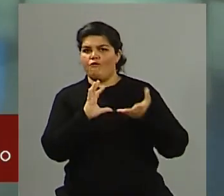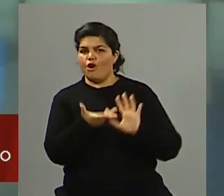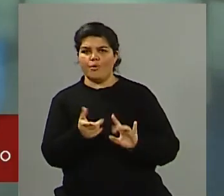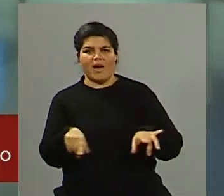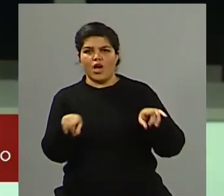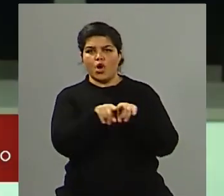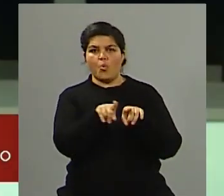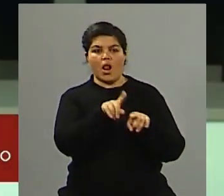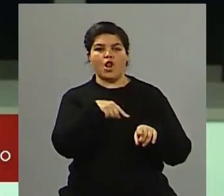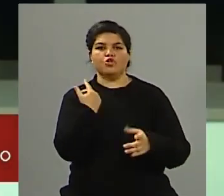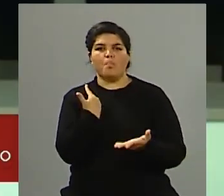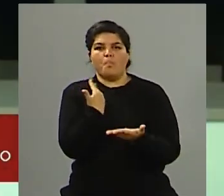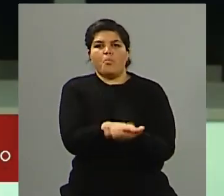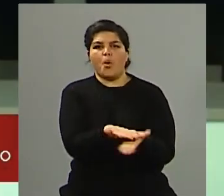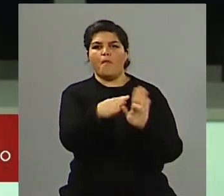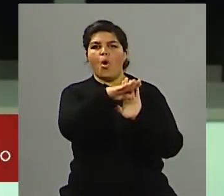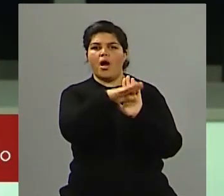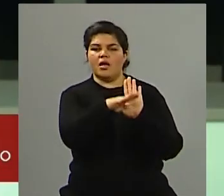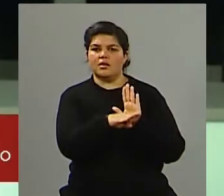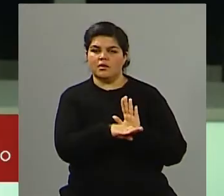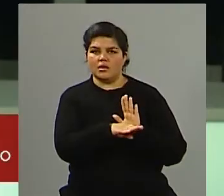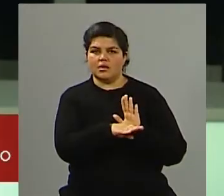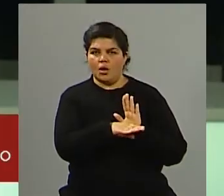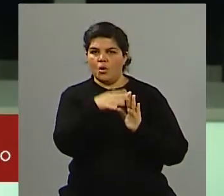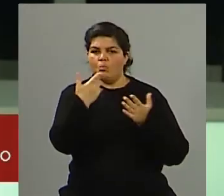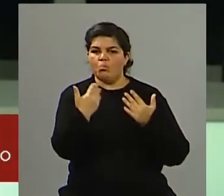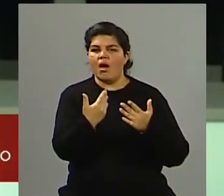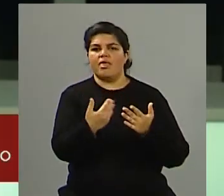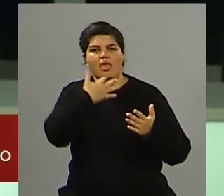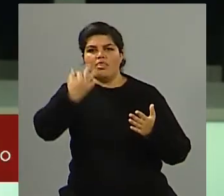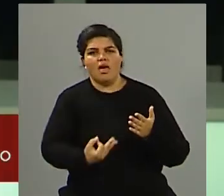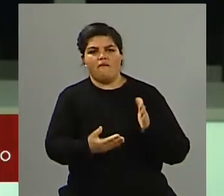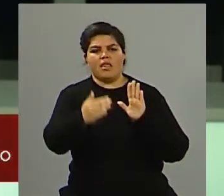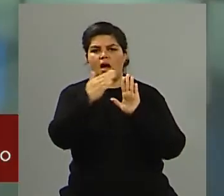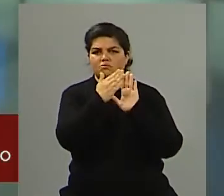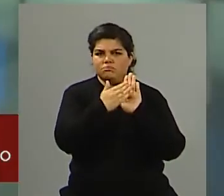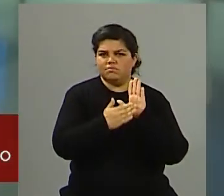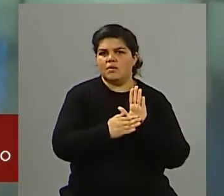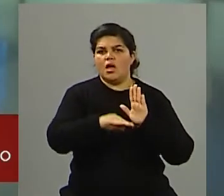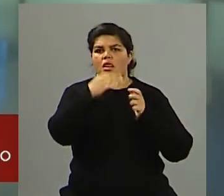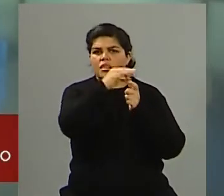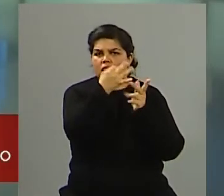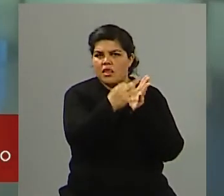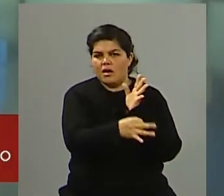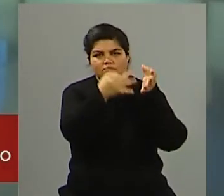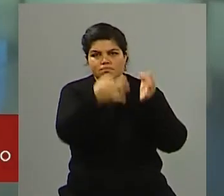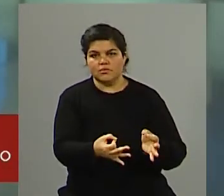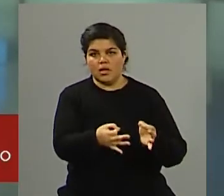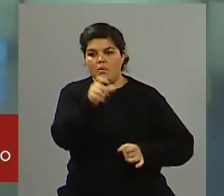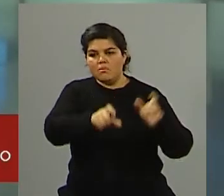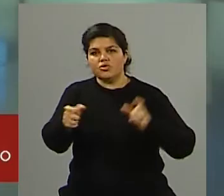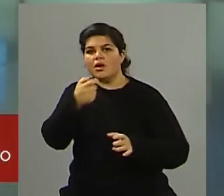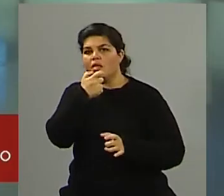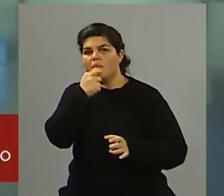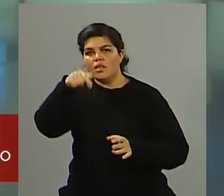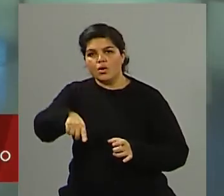candidatos de propuestas, candidatos de certezas, de charlar de los temas que les importan a los mendocinos y a las mendocinas. Y que hemos visto cómo se ha dado la